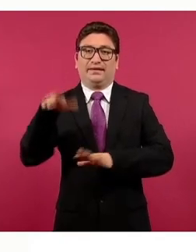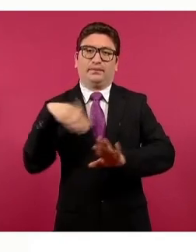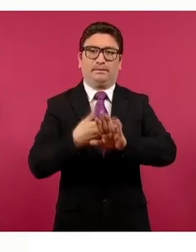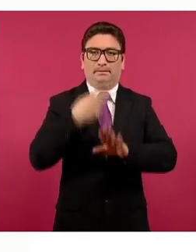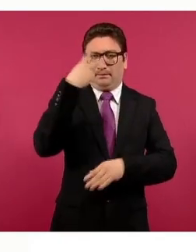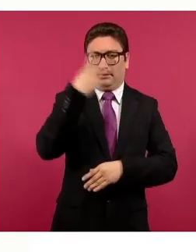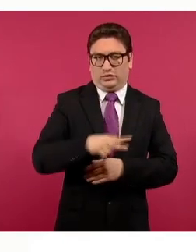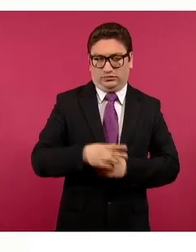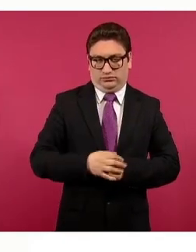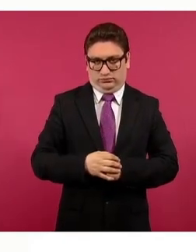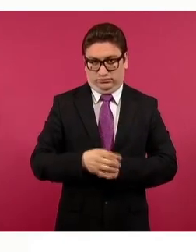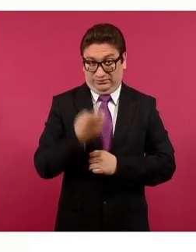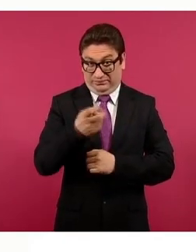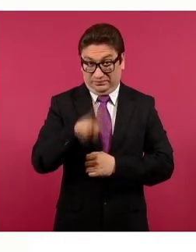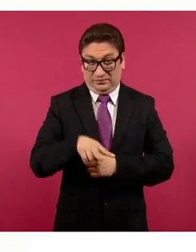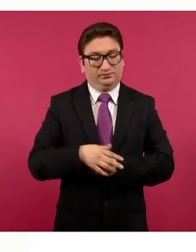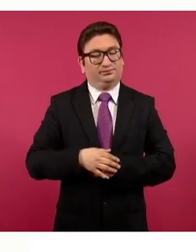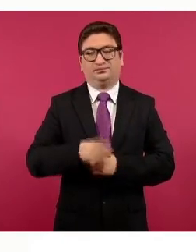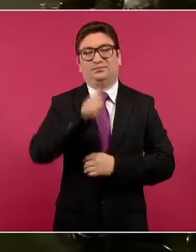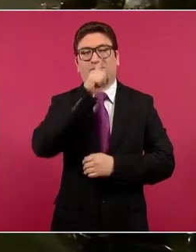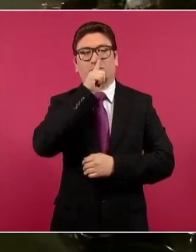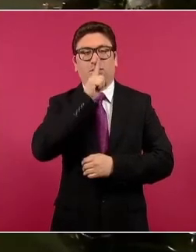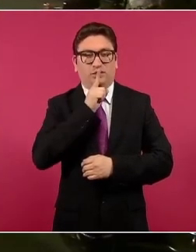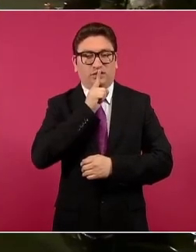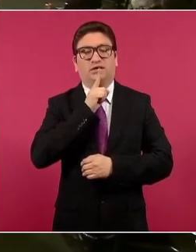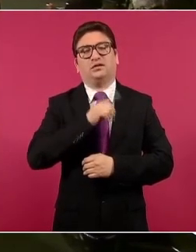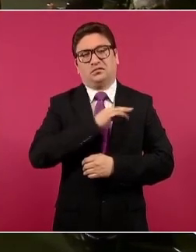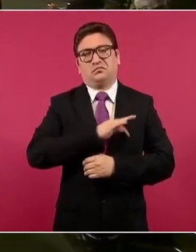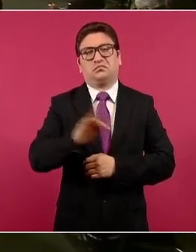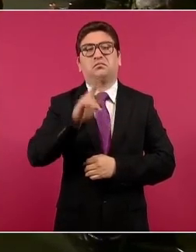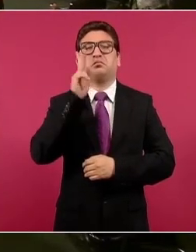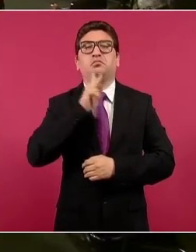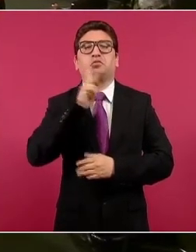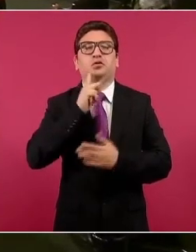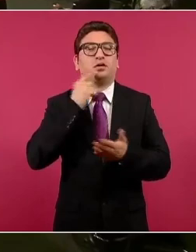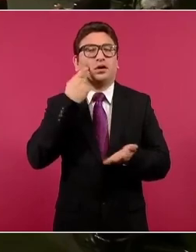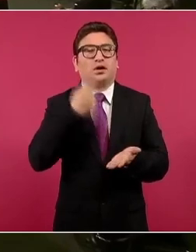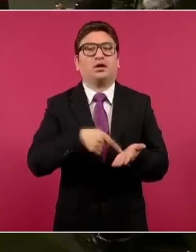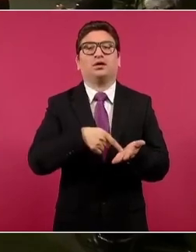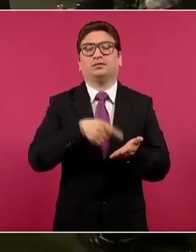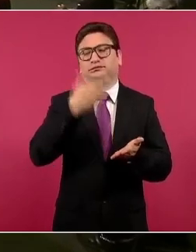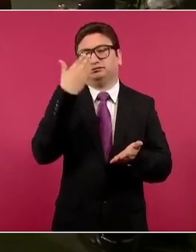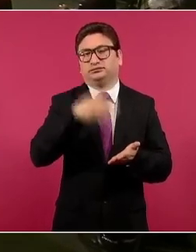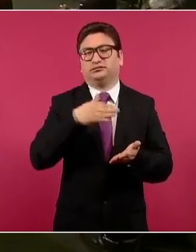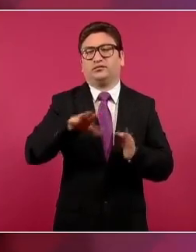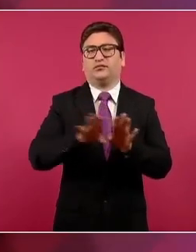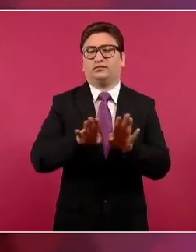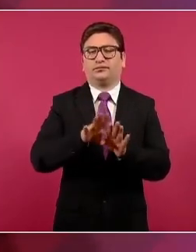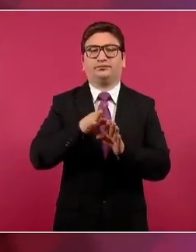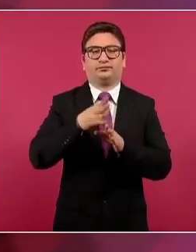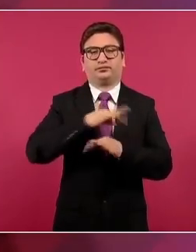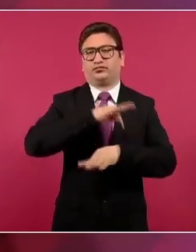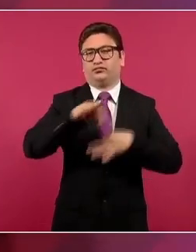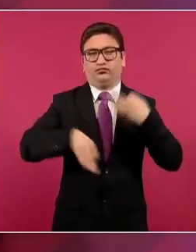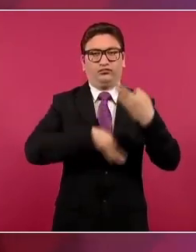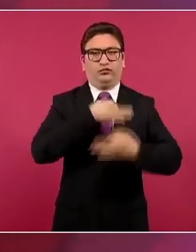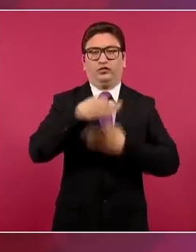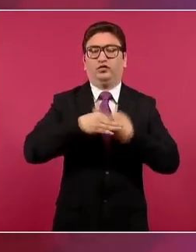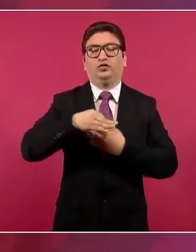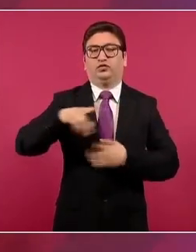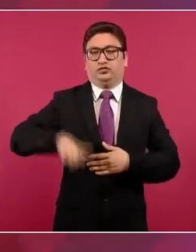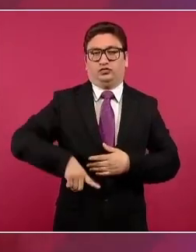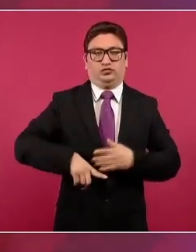por supuesto, es una mentira y se puede comprobar muy fácilmente en todos los reportes que hacen todas las